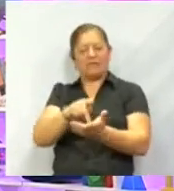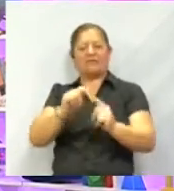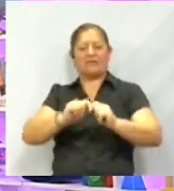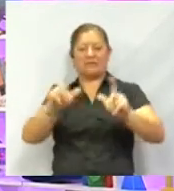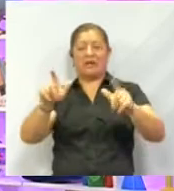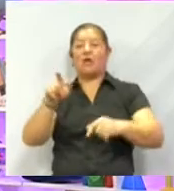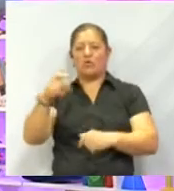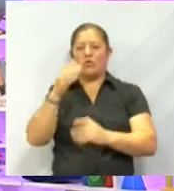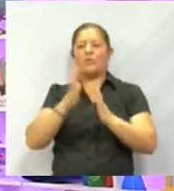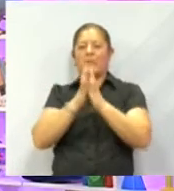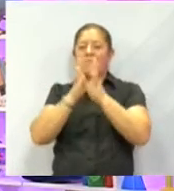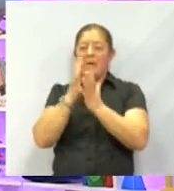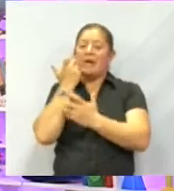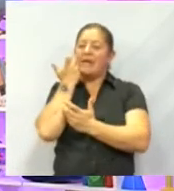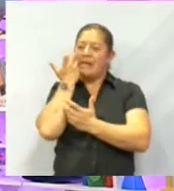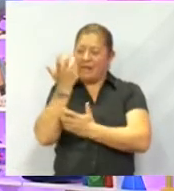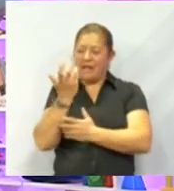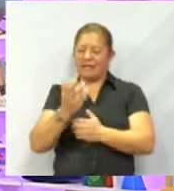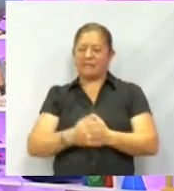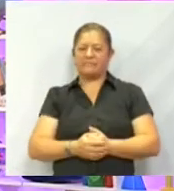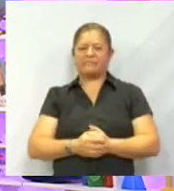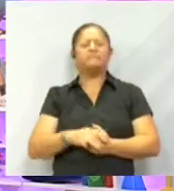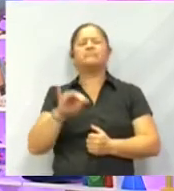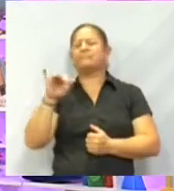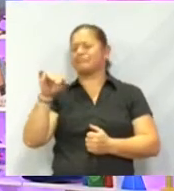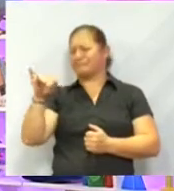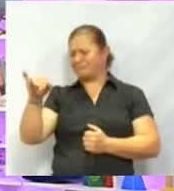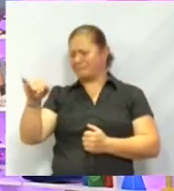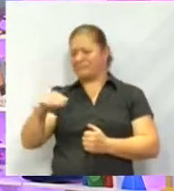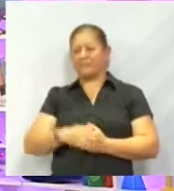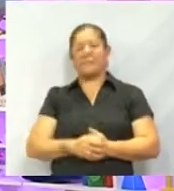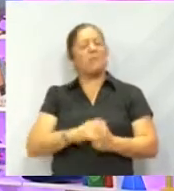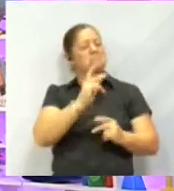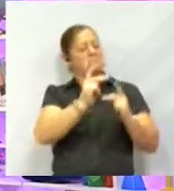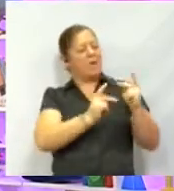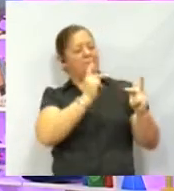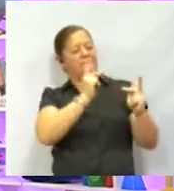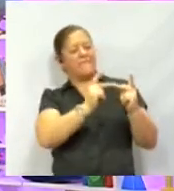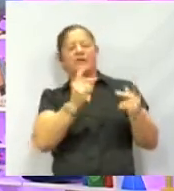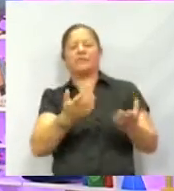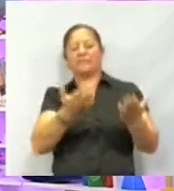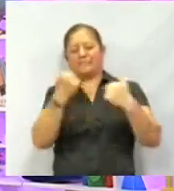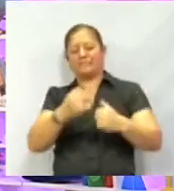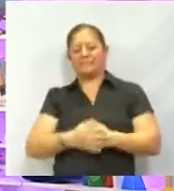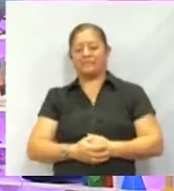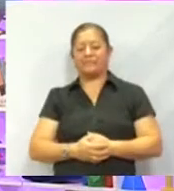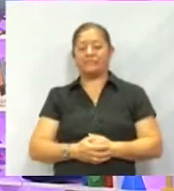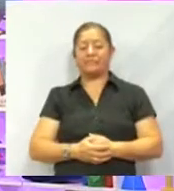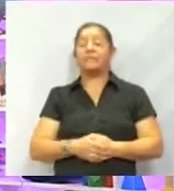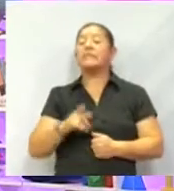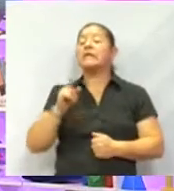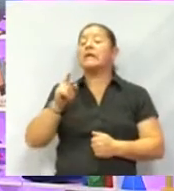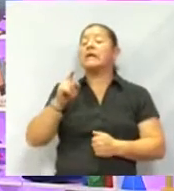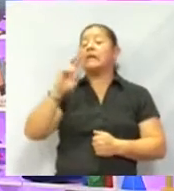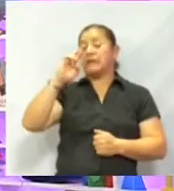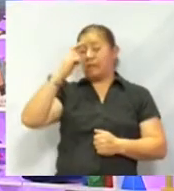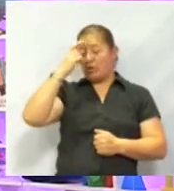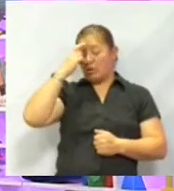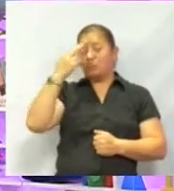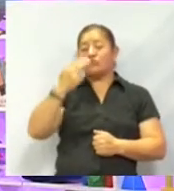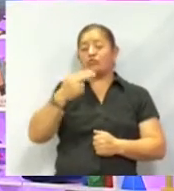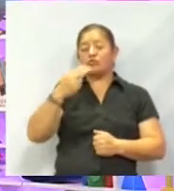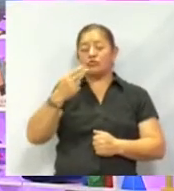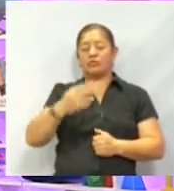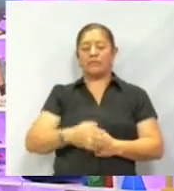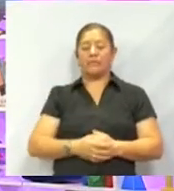¿quieres participar con nosotros en la dinámica? Sí. Perfecto, pues venga de ahí. Pues muy bien. Recordemos cómo se llama la